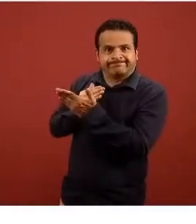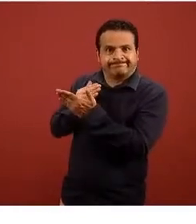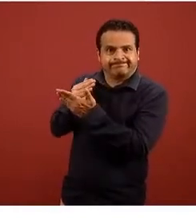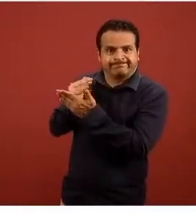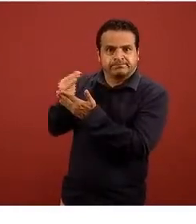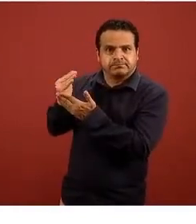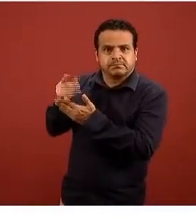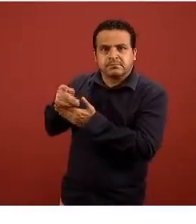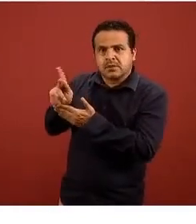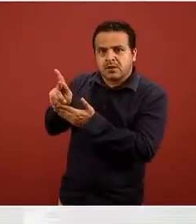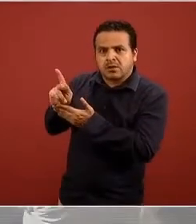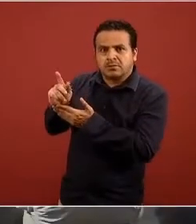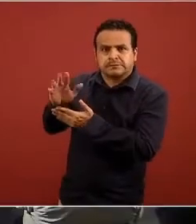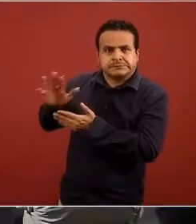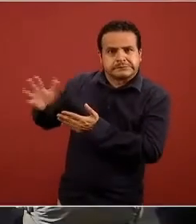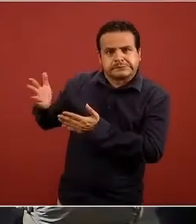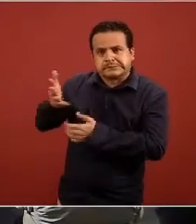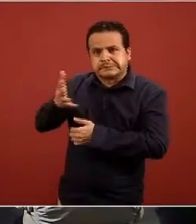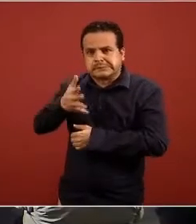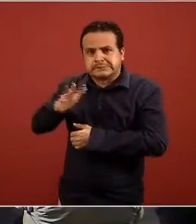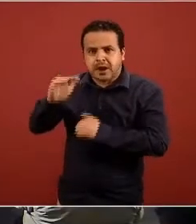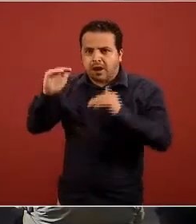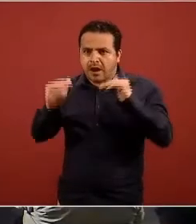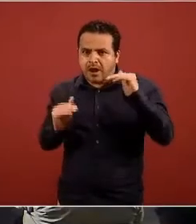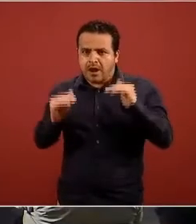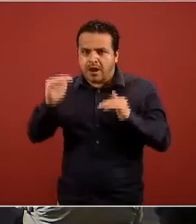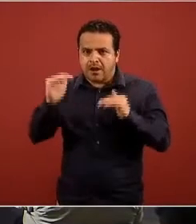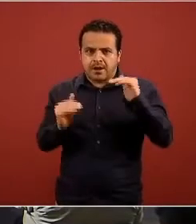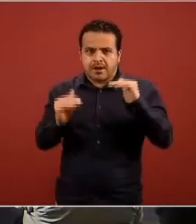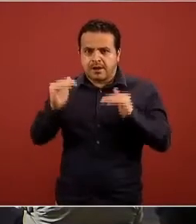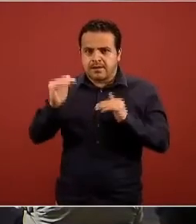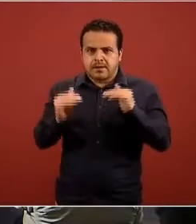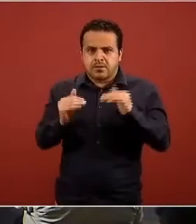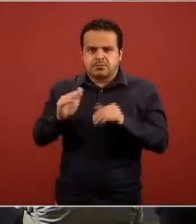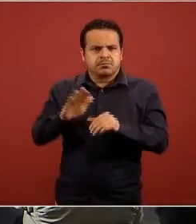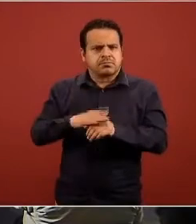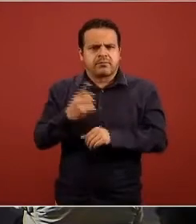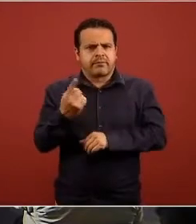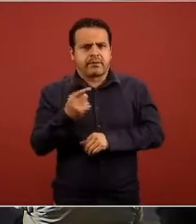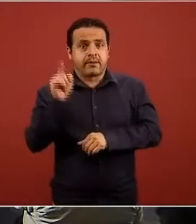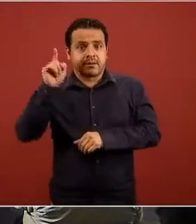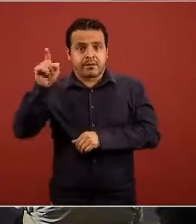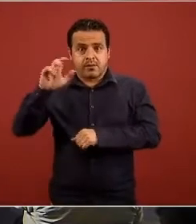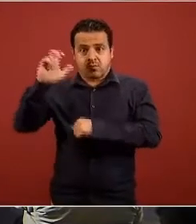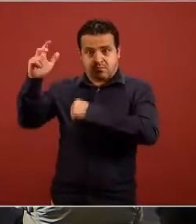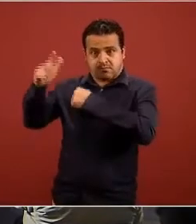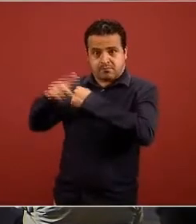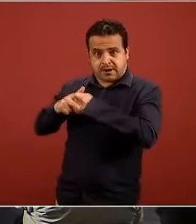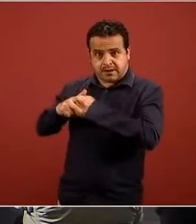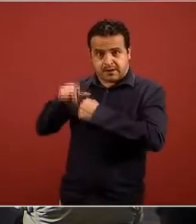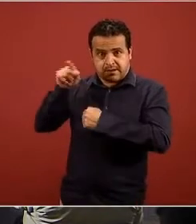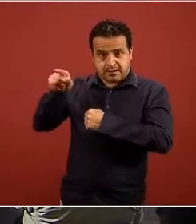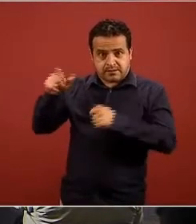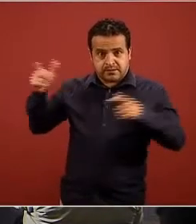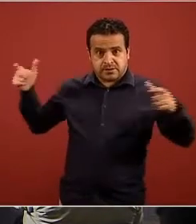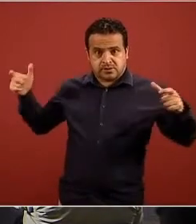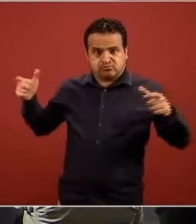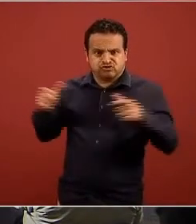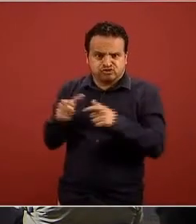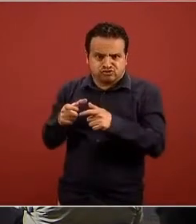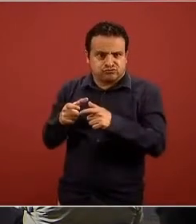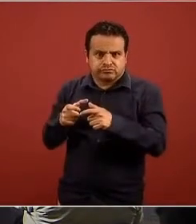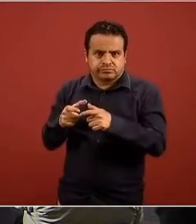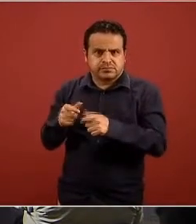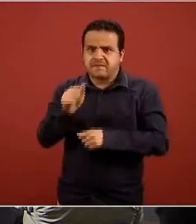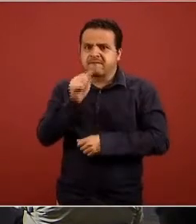separación muy grande esto uno porque a lo mejor Europa no ha tenido una reducción exponencial en los